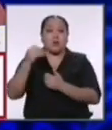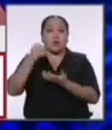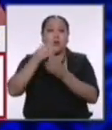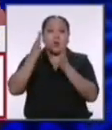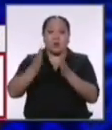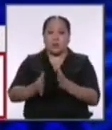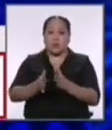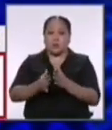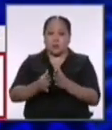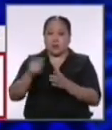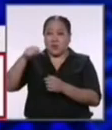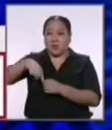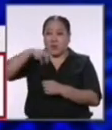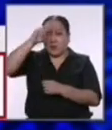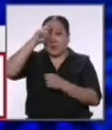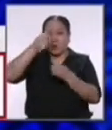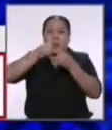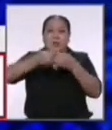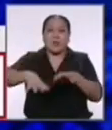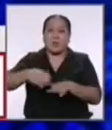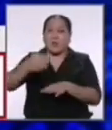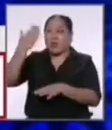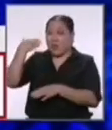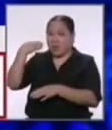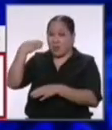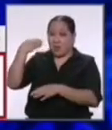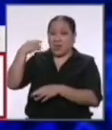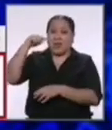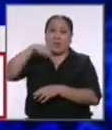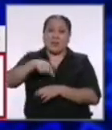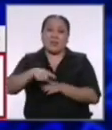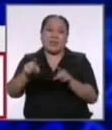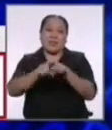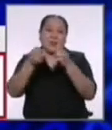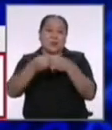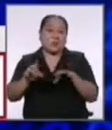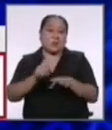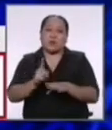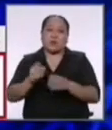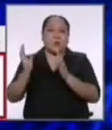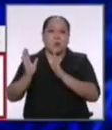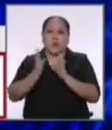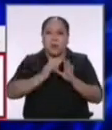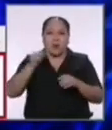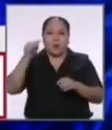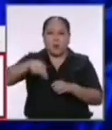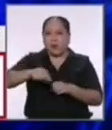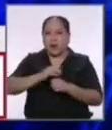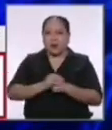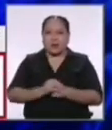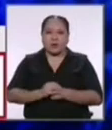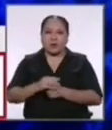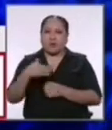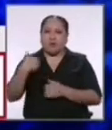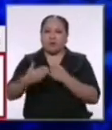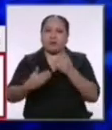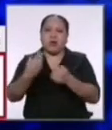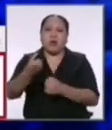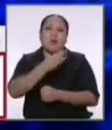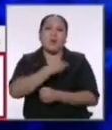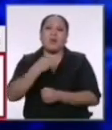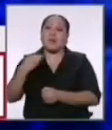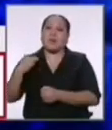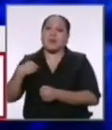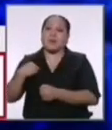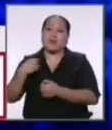perdido el año escolar el año pasado y están perdiendo este porque definitivamente no estábamos preparados para el golpe y hay que decir con sinceridad que no se pasa año porque el ministro te